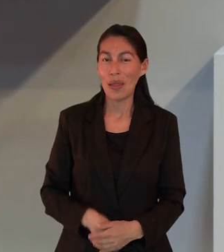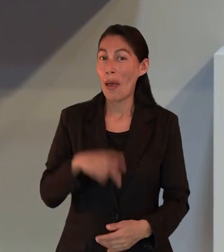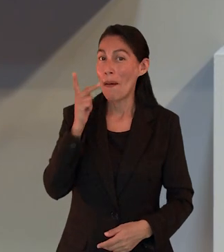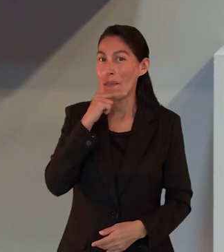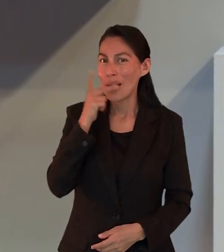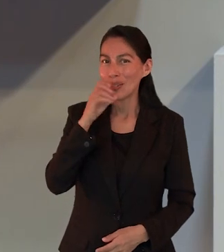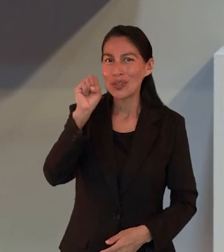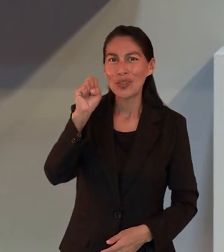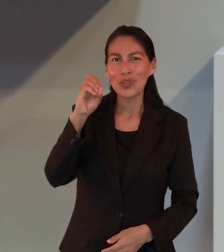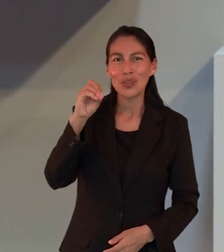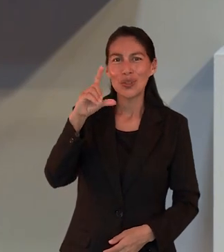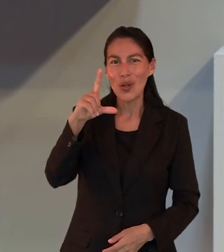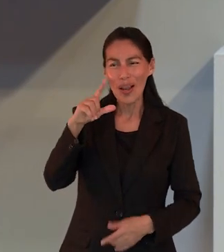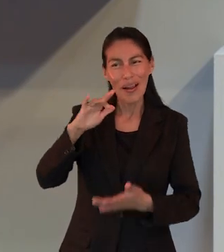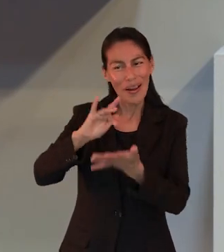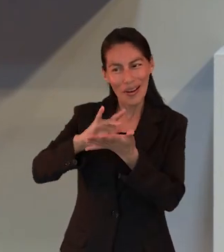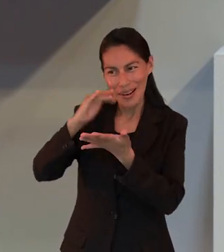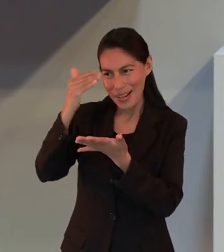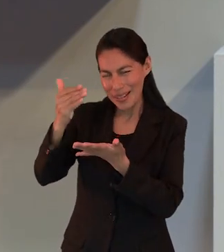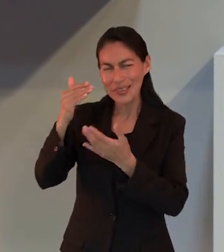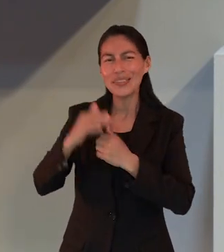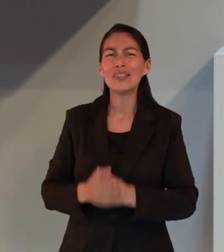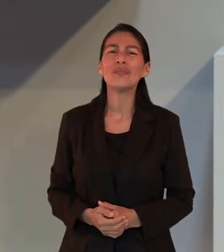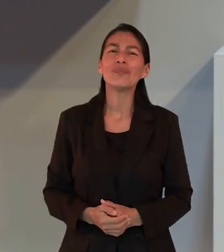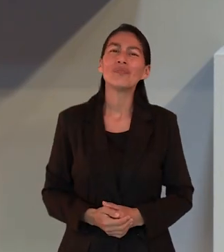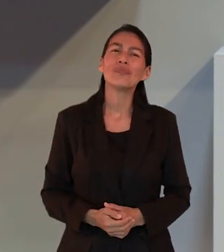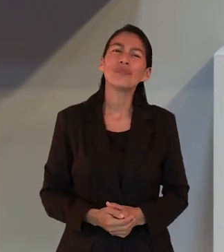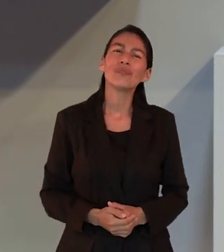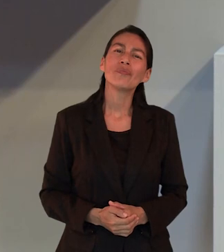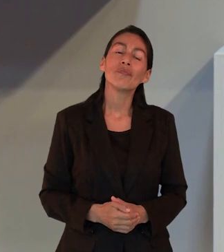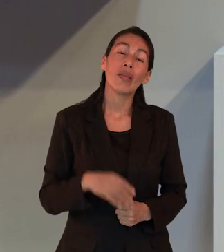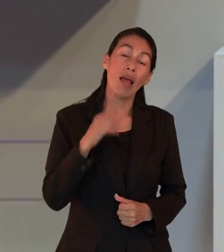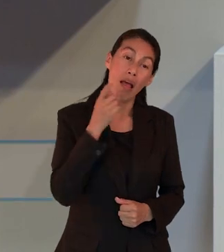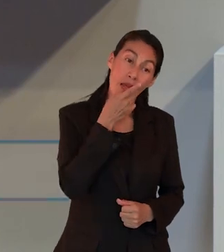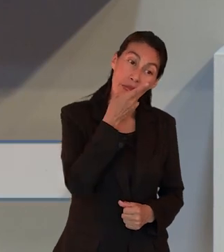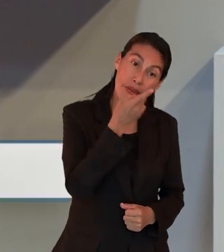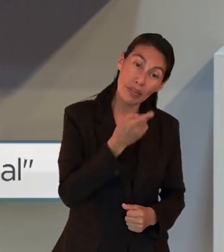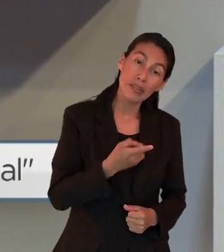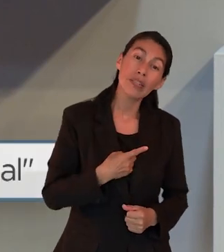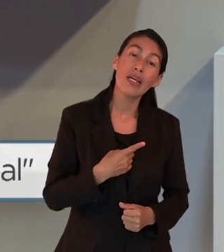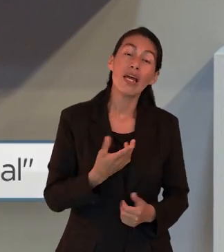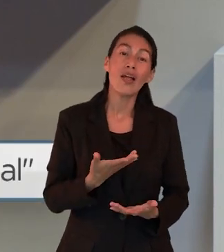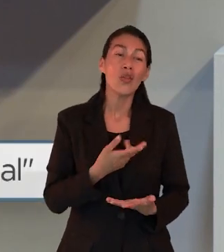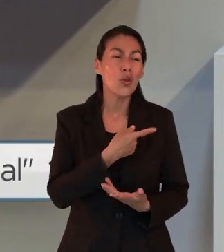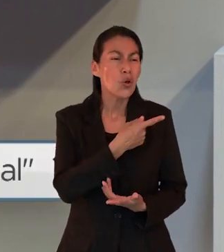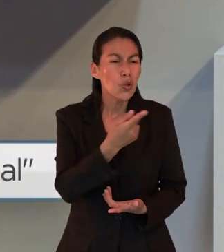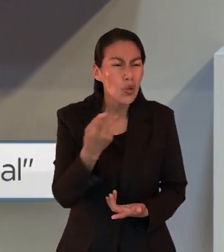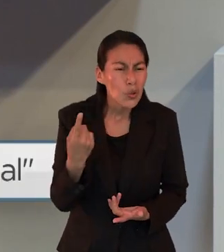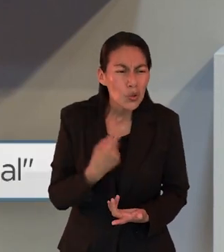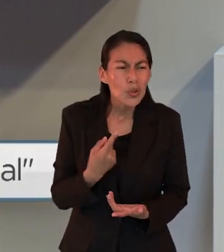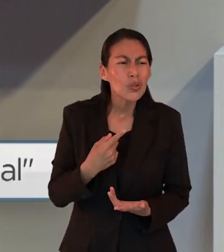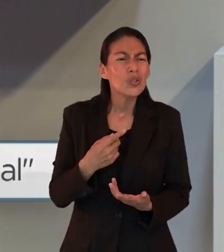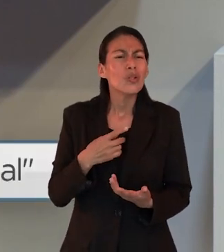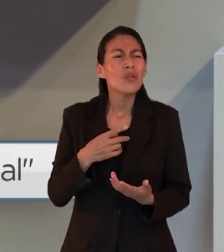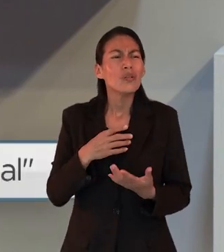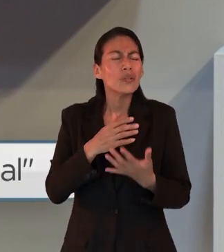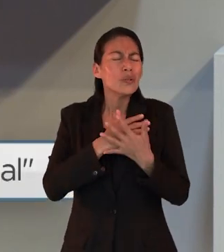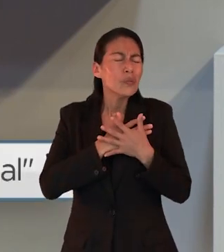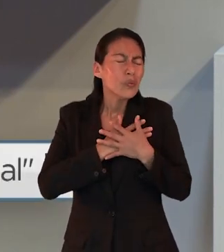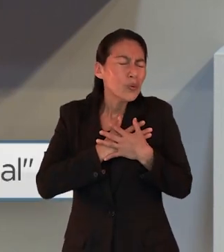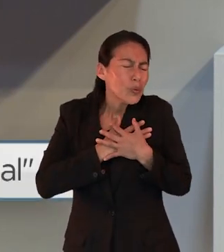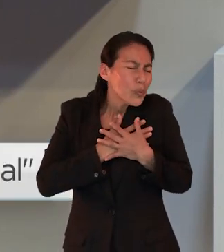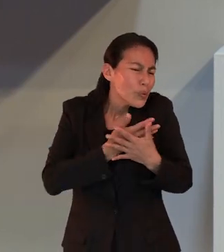Agradezco la respuesta del Pastor Sol al mencionar que debemos ser hospitalarios, que debemos ser